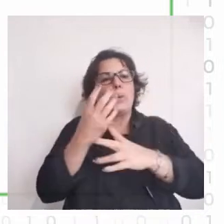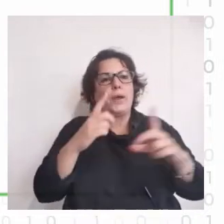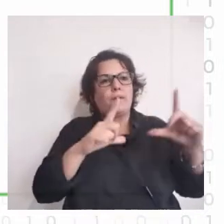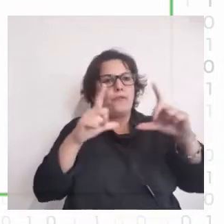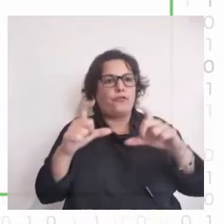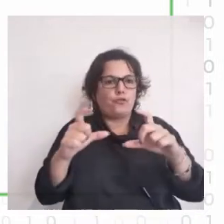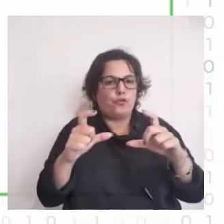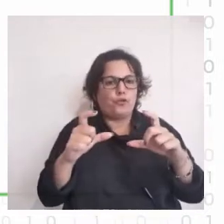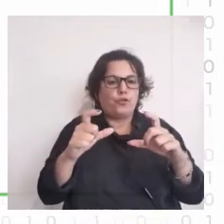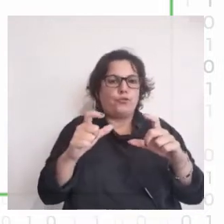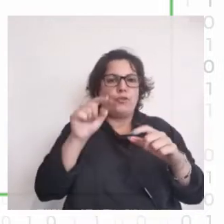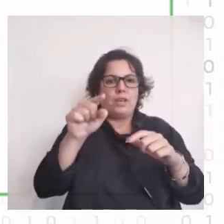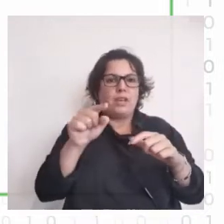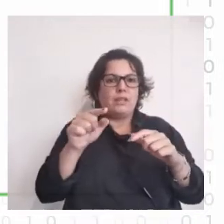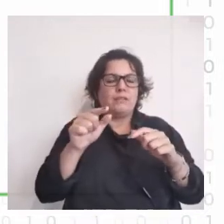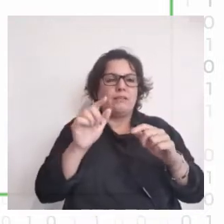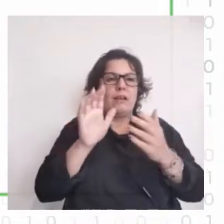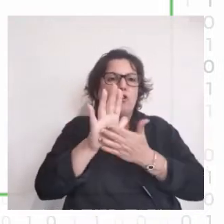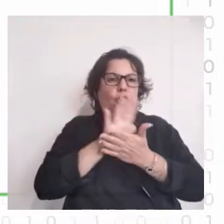este collage obtenido.